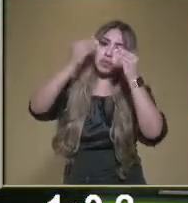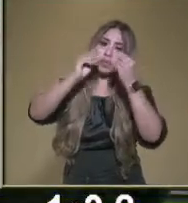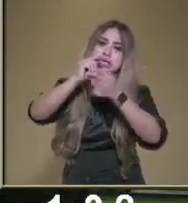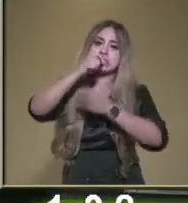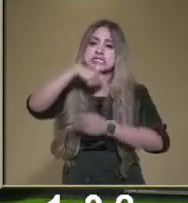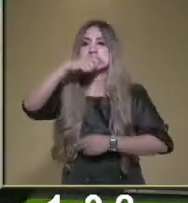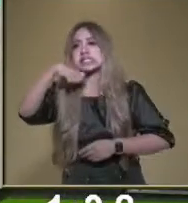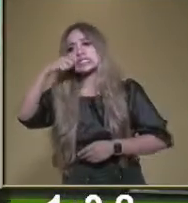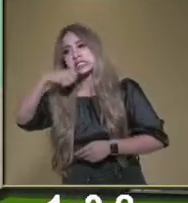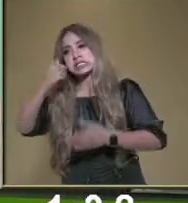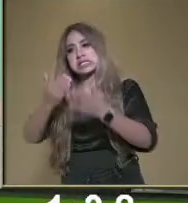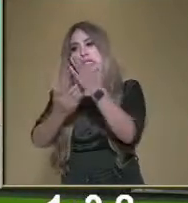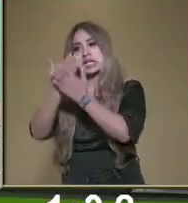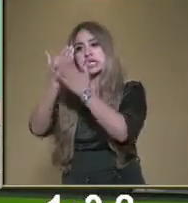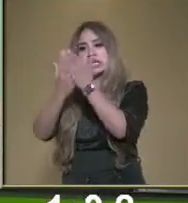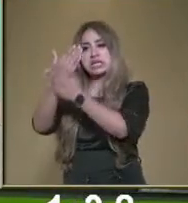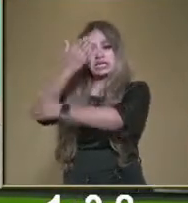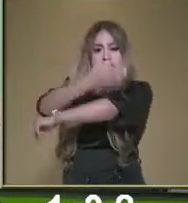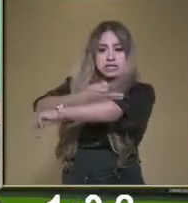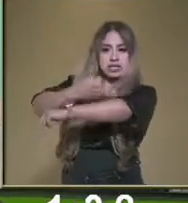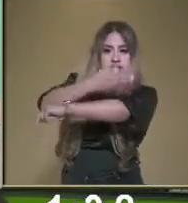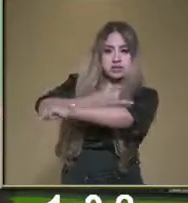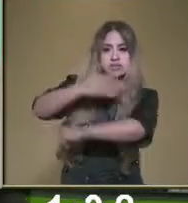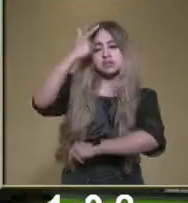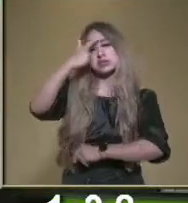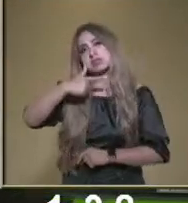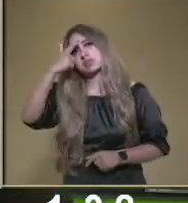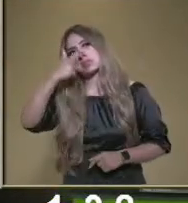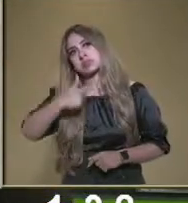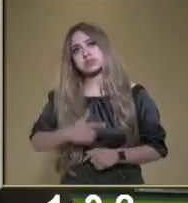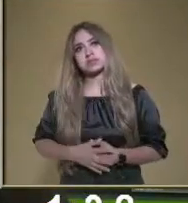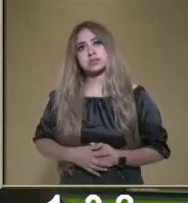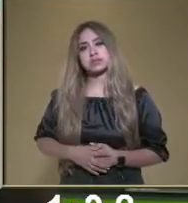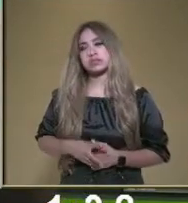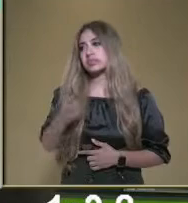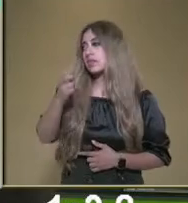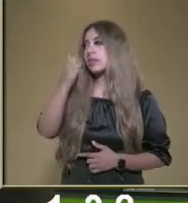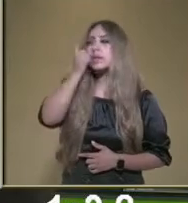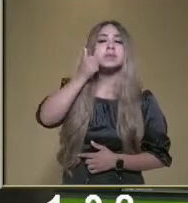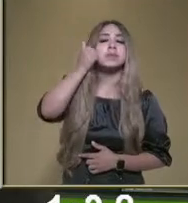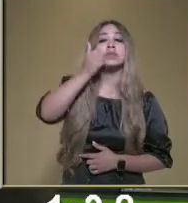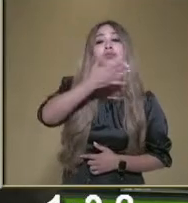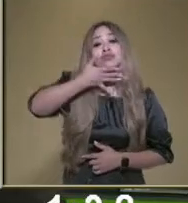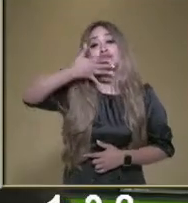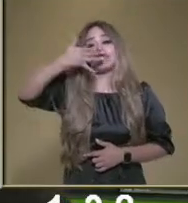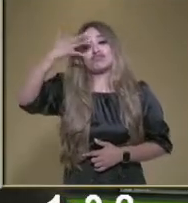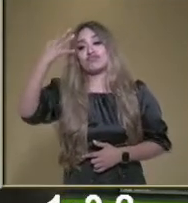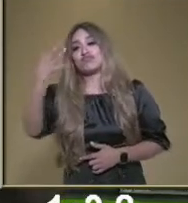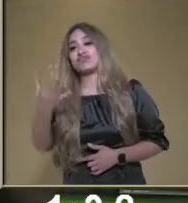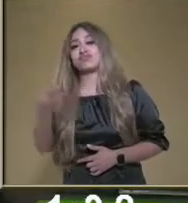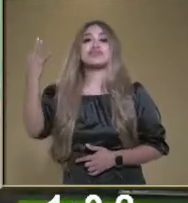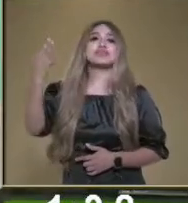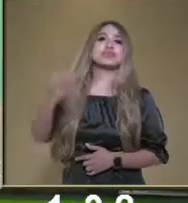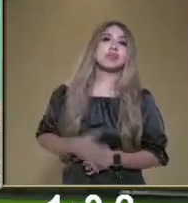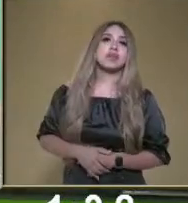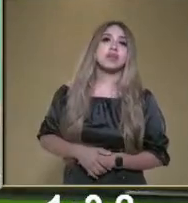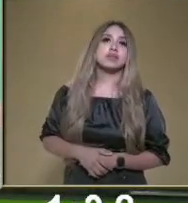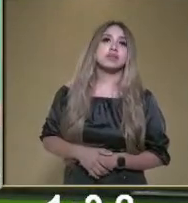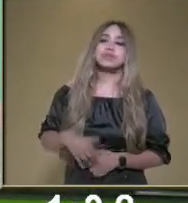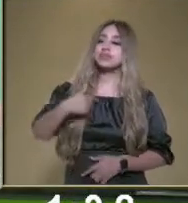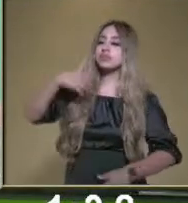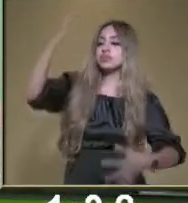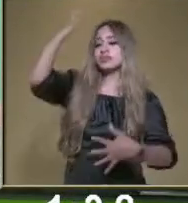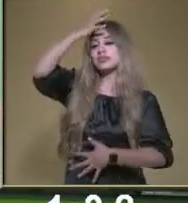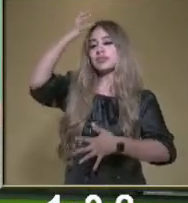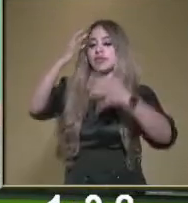en la mañana, en la tarde, en la noche. Y con este pequeño jabón que hace espuma y huele delicioso, me voy a bañar y me voy a